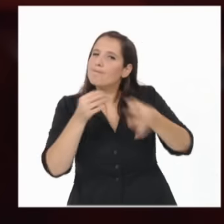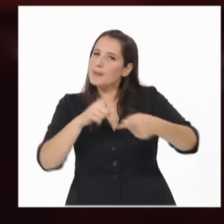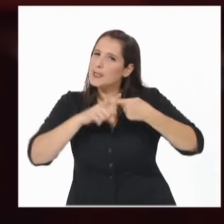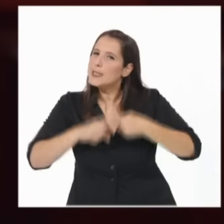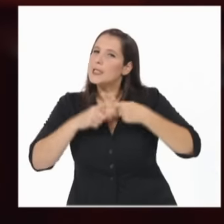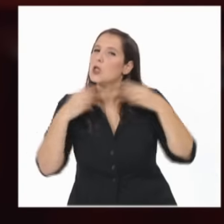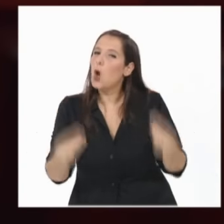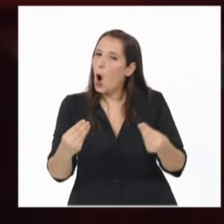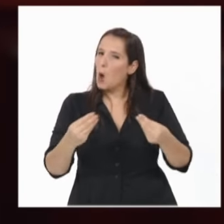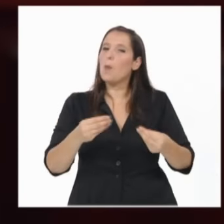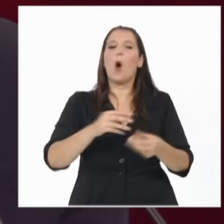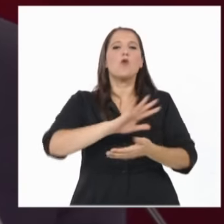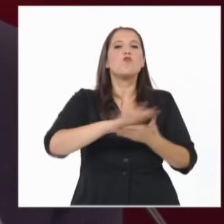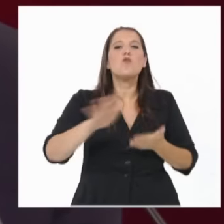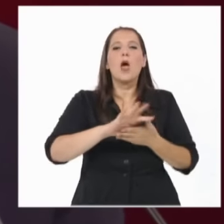penal juvenil.